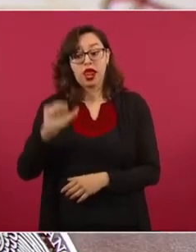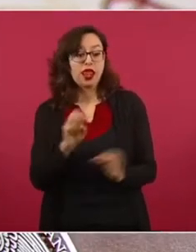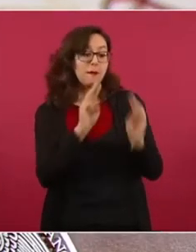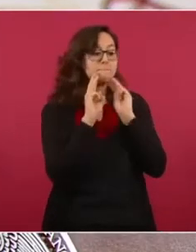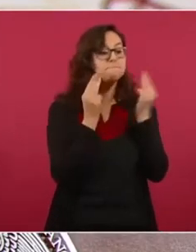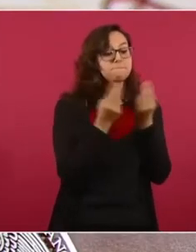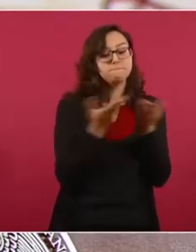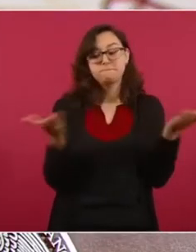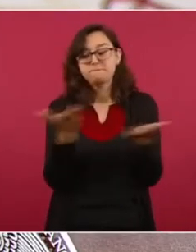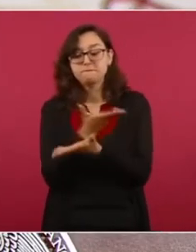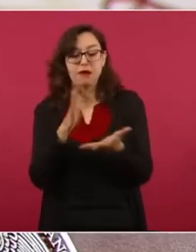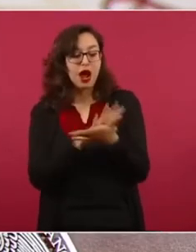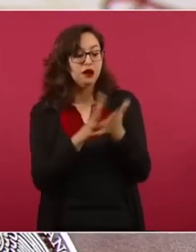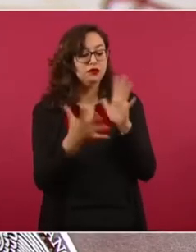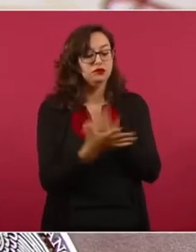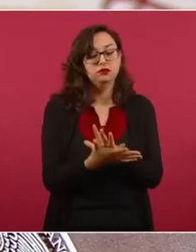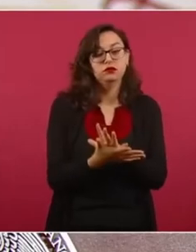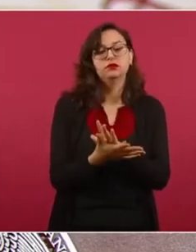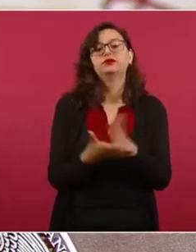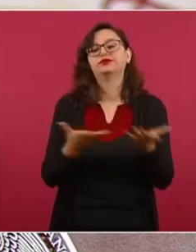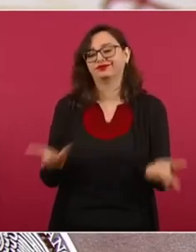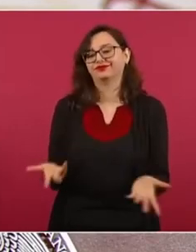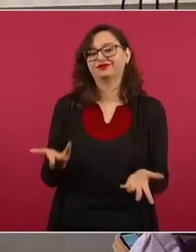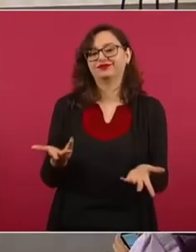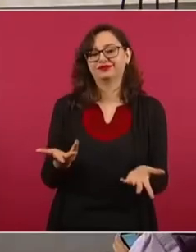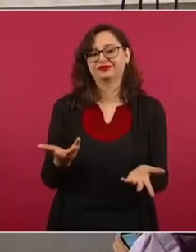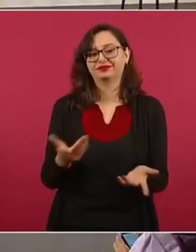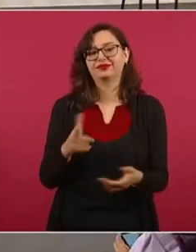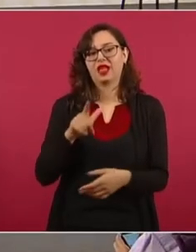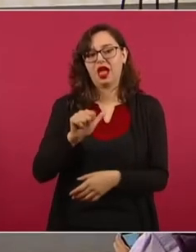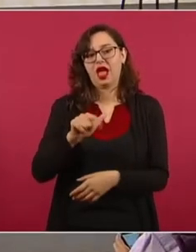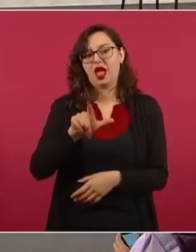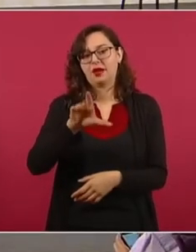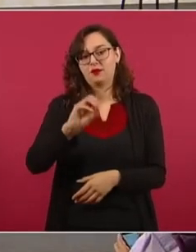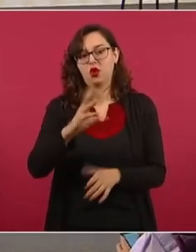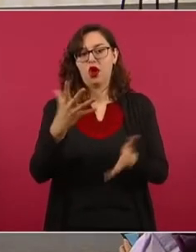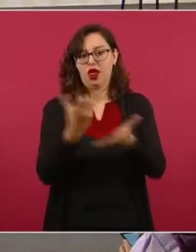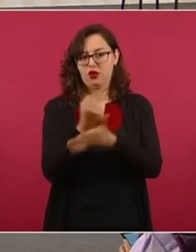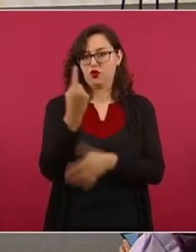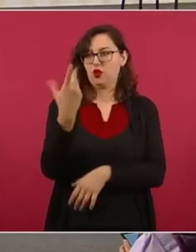en las que resultó vencedor el presidente López Obrador.